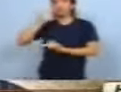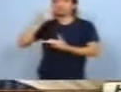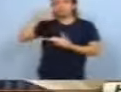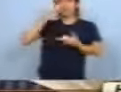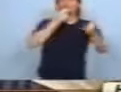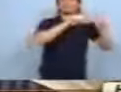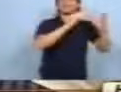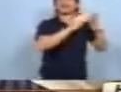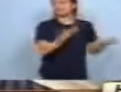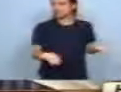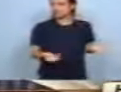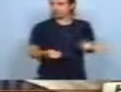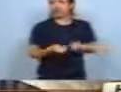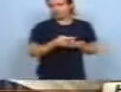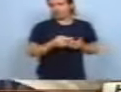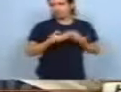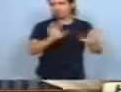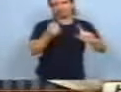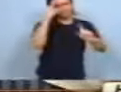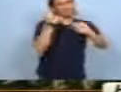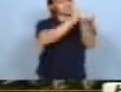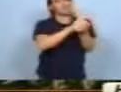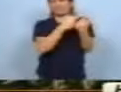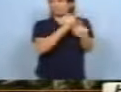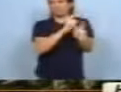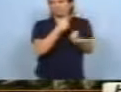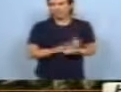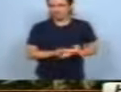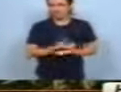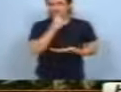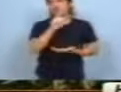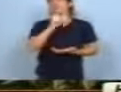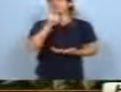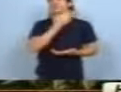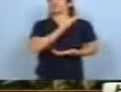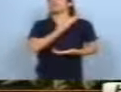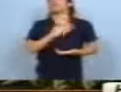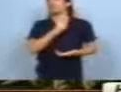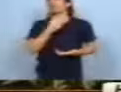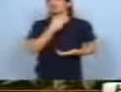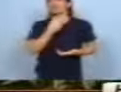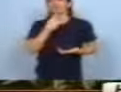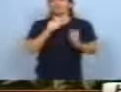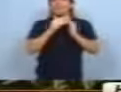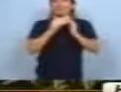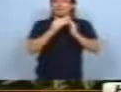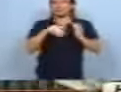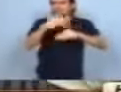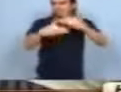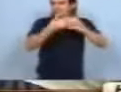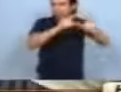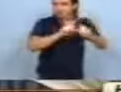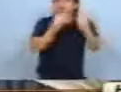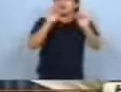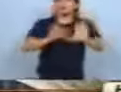vender las casas a otro lado. Y ya eso pasaba a ser un negocio, ¿entendés? Porque si el gobierno no quería las casas que caminan y todo eso, ¿cómo vamos a